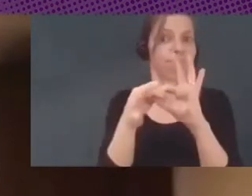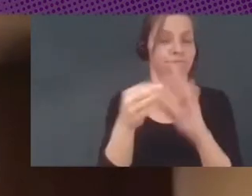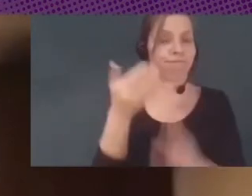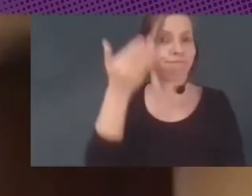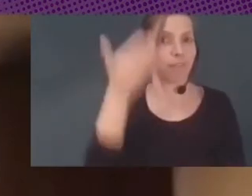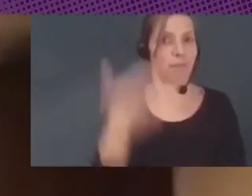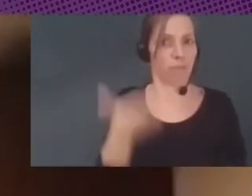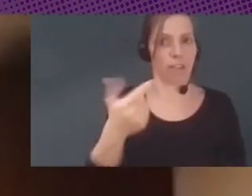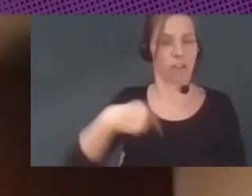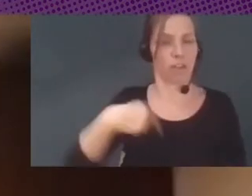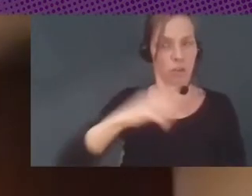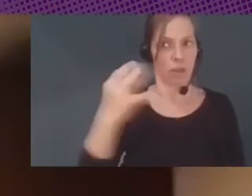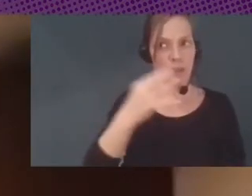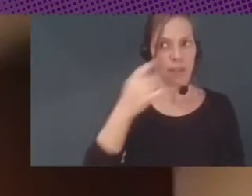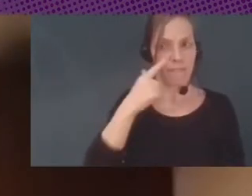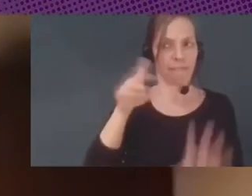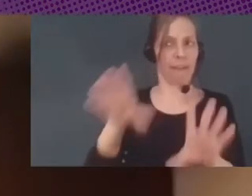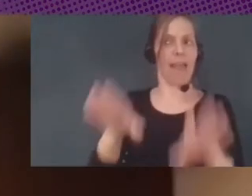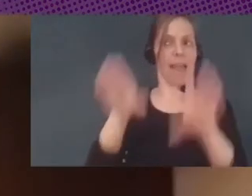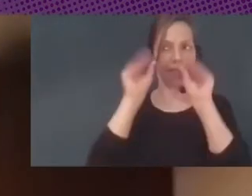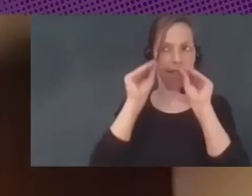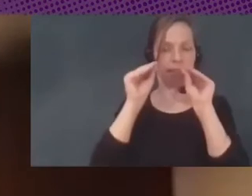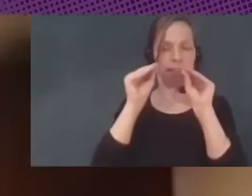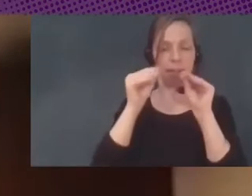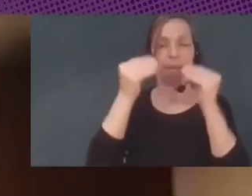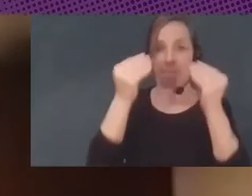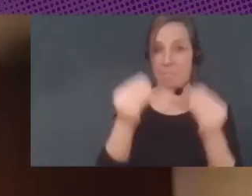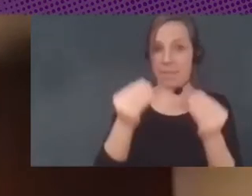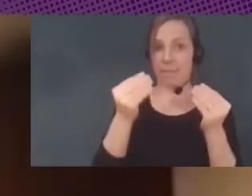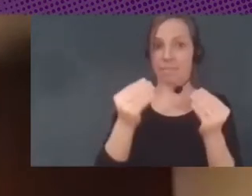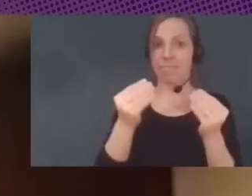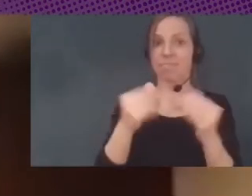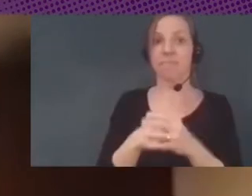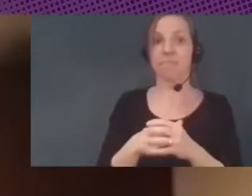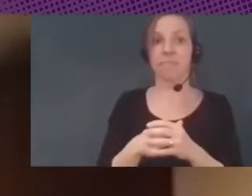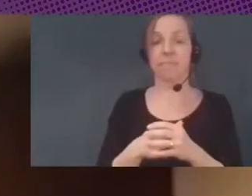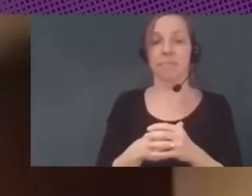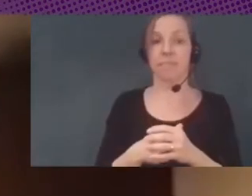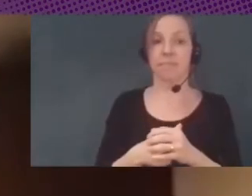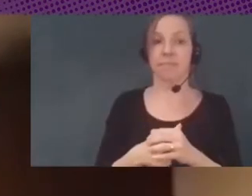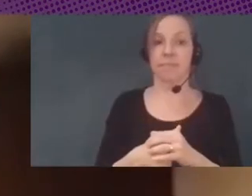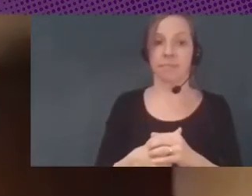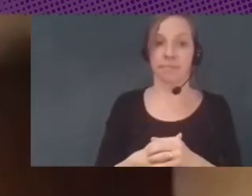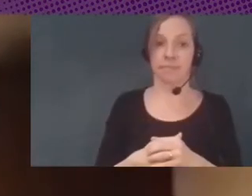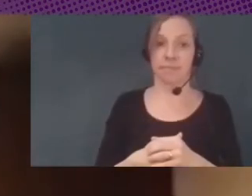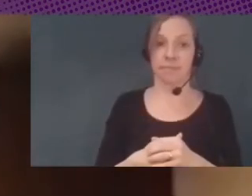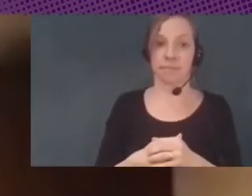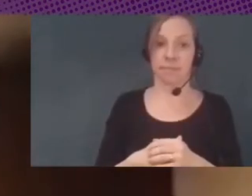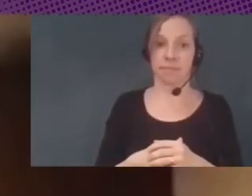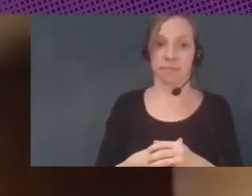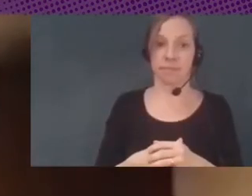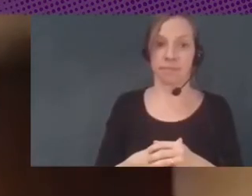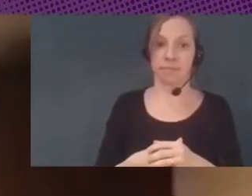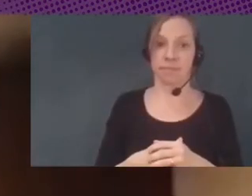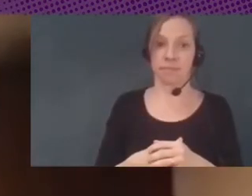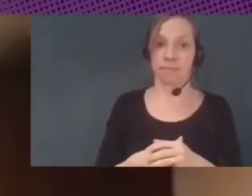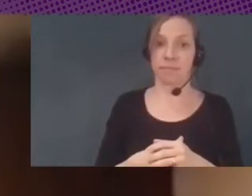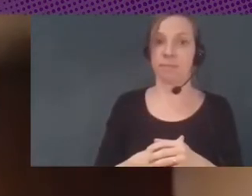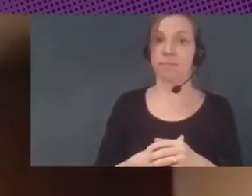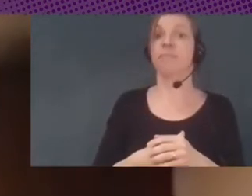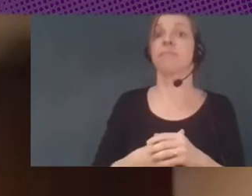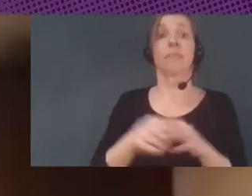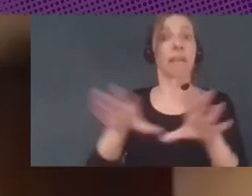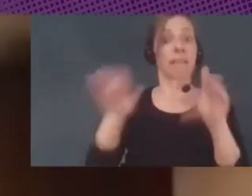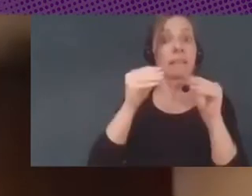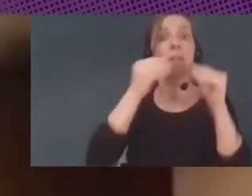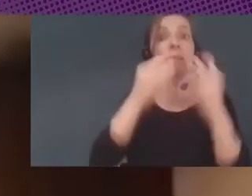entender y dimensionar, no solo en la gran dimensión de carácter teórico, sino en los